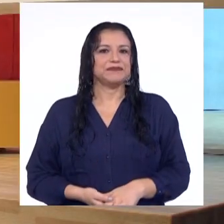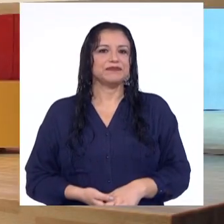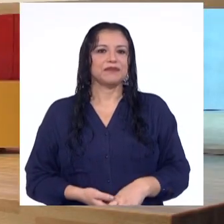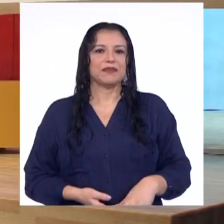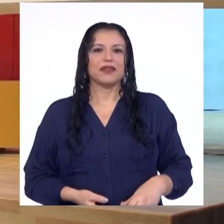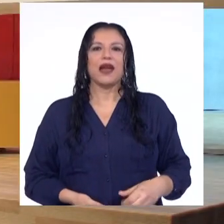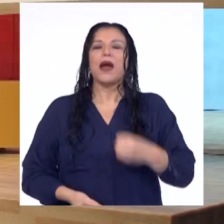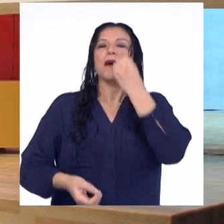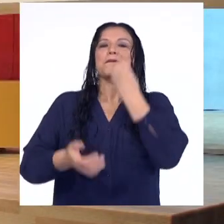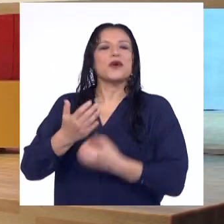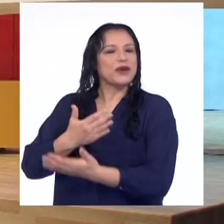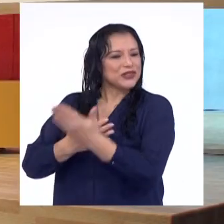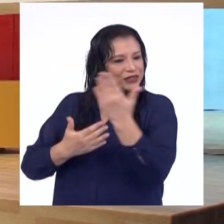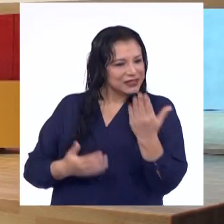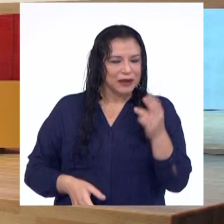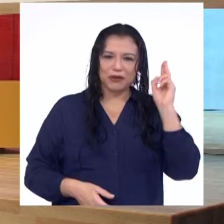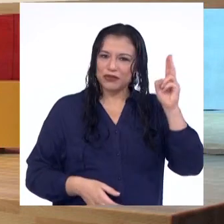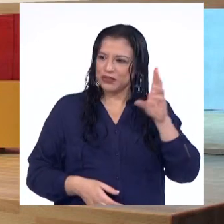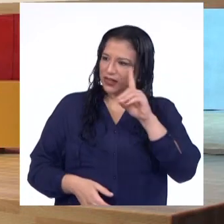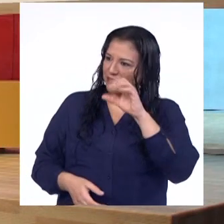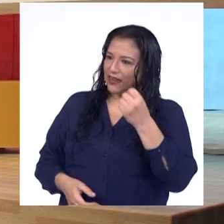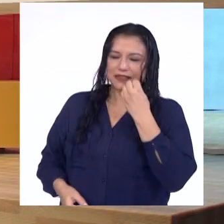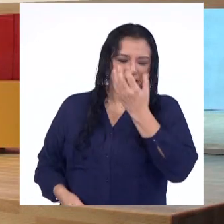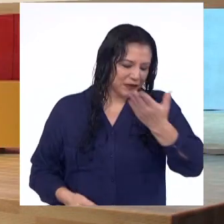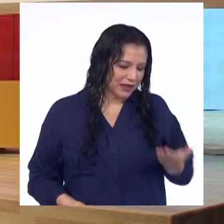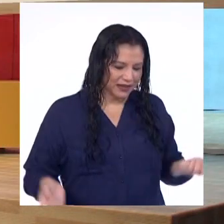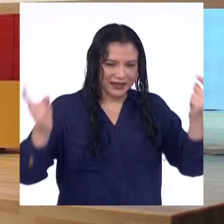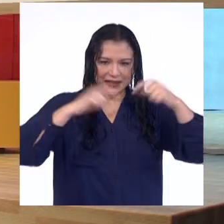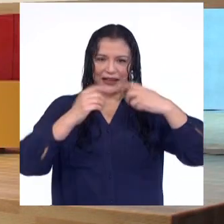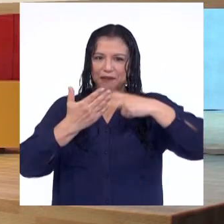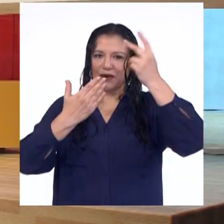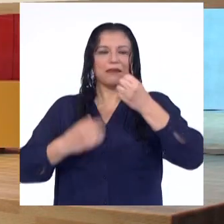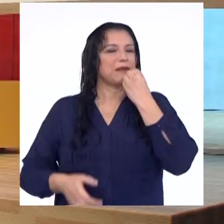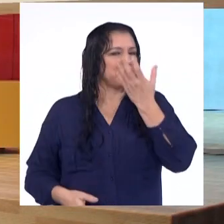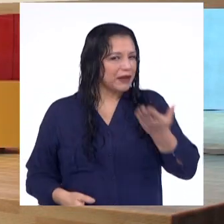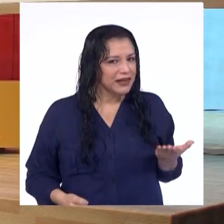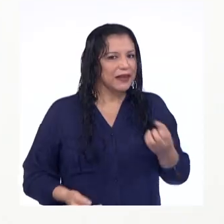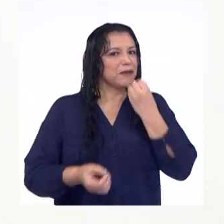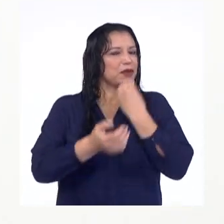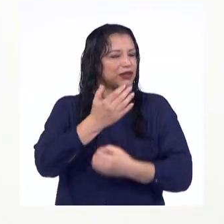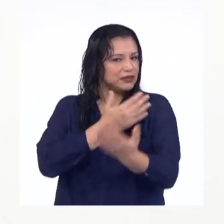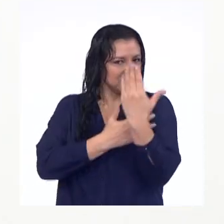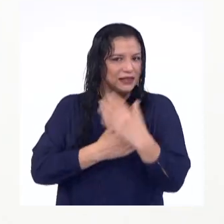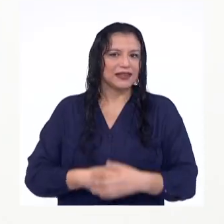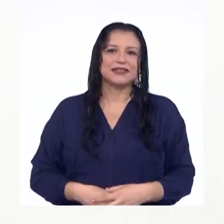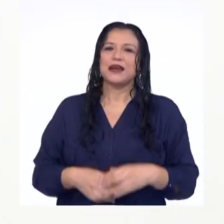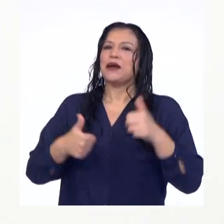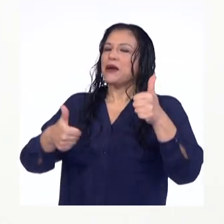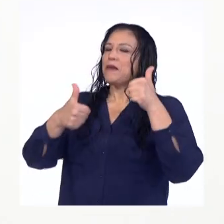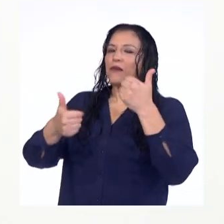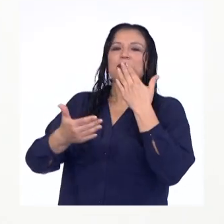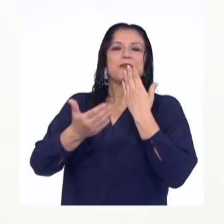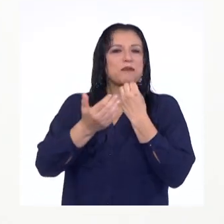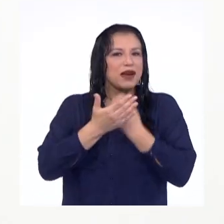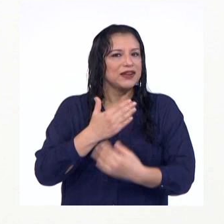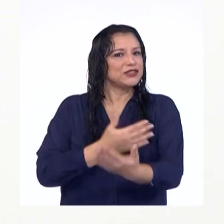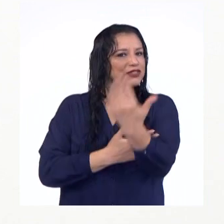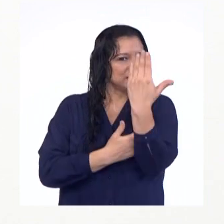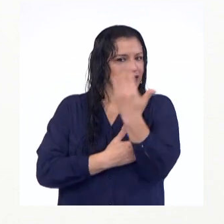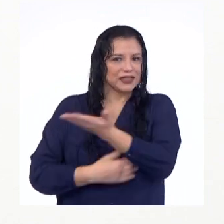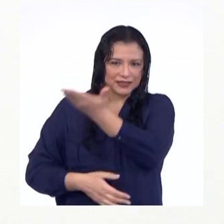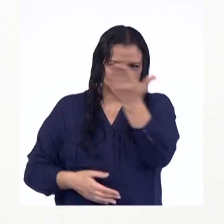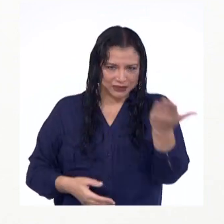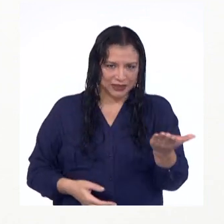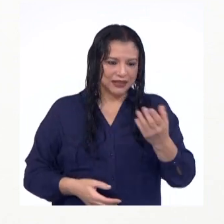Muy buenos días, profesora Daisy. Bienvenida al programa. Bienvenida, profesora. Buenos días. Muy buenos días, Stephanie. Buenos